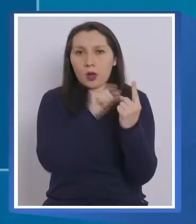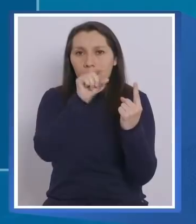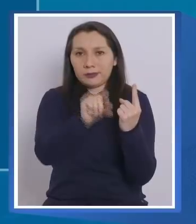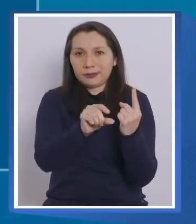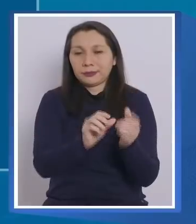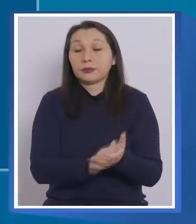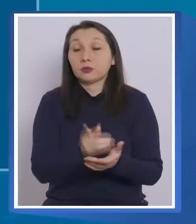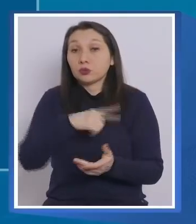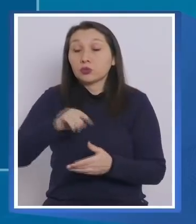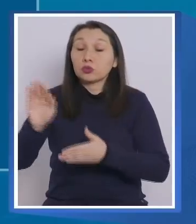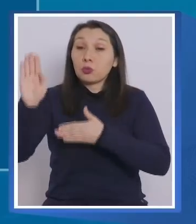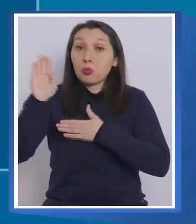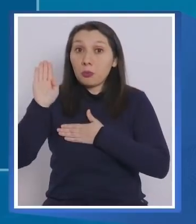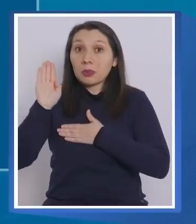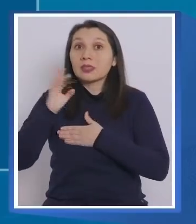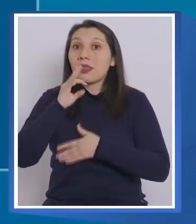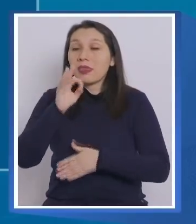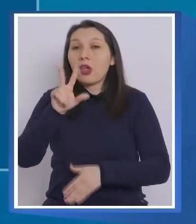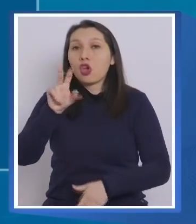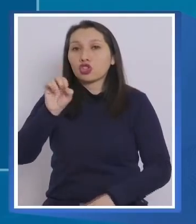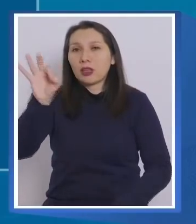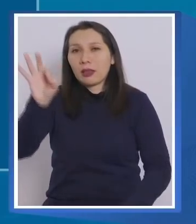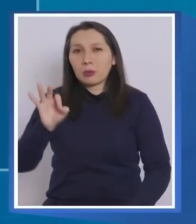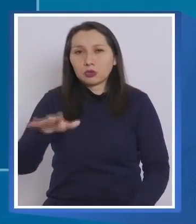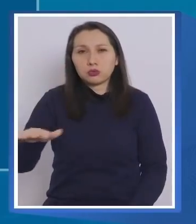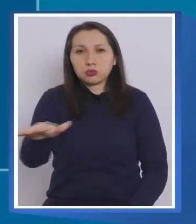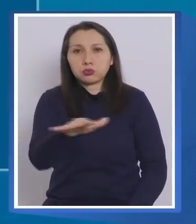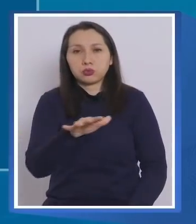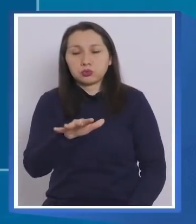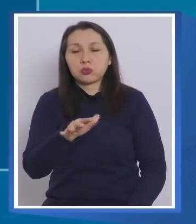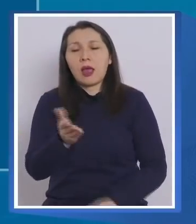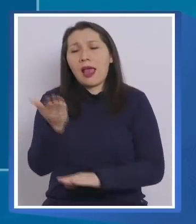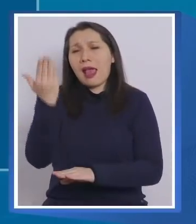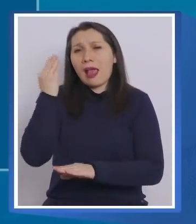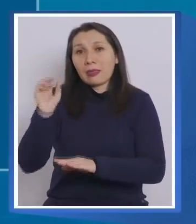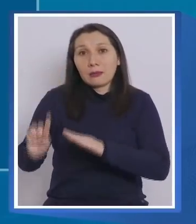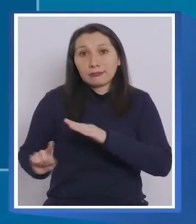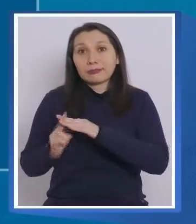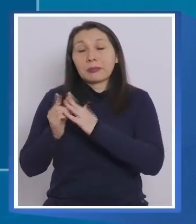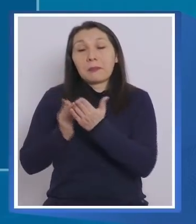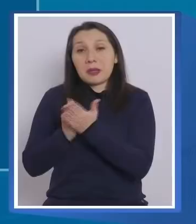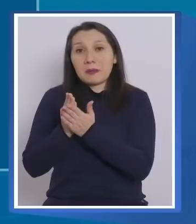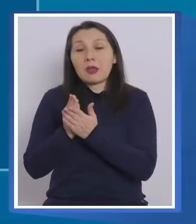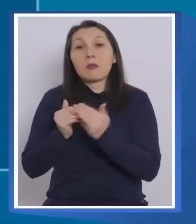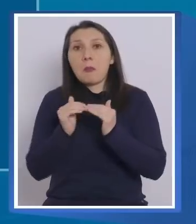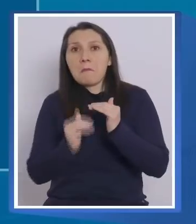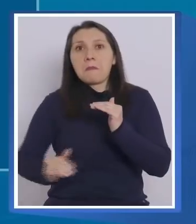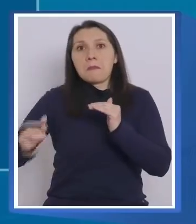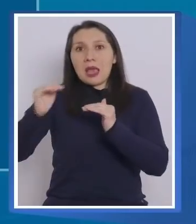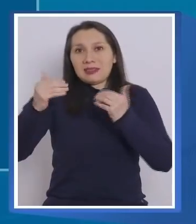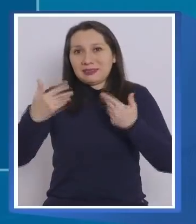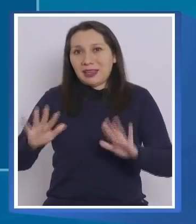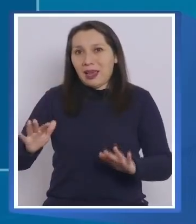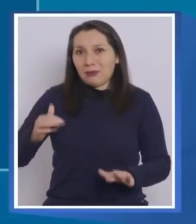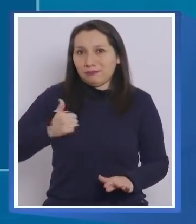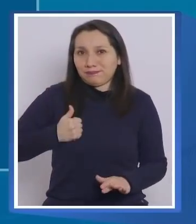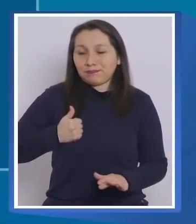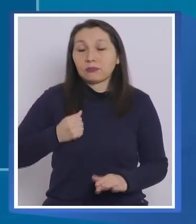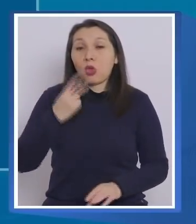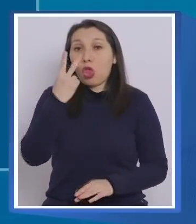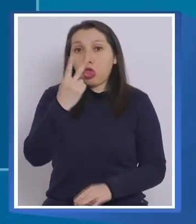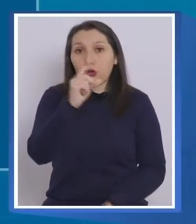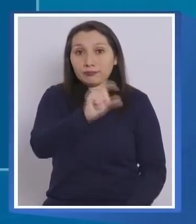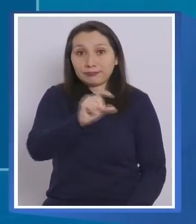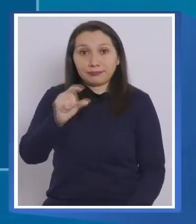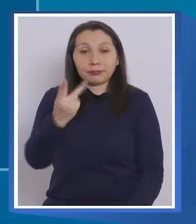Nosotros prometimos vacunar al 80% de la población objetivo en su inicio, pero lo hemos superado. Y con dos